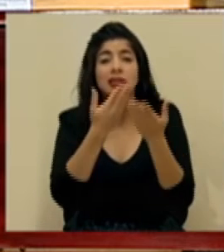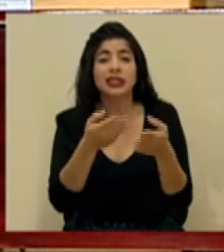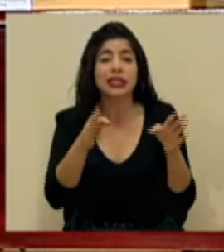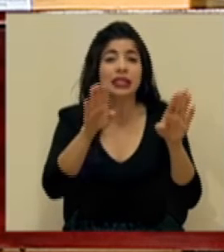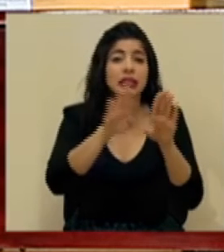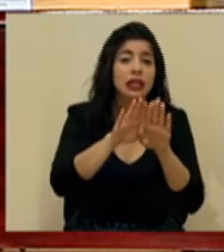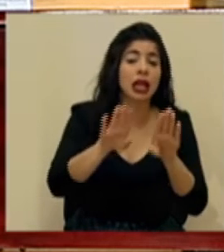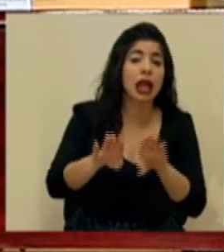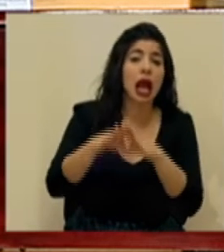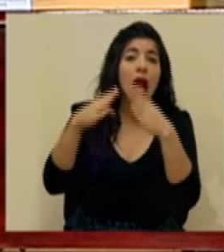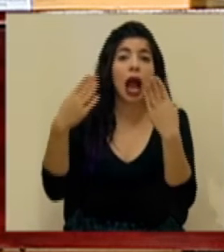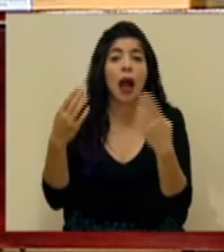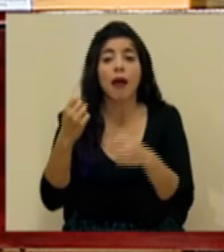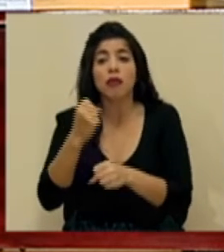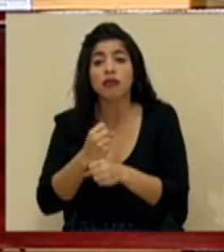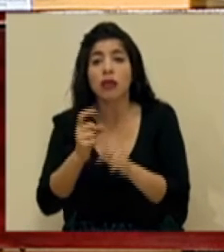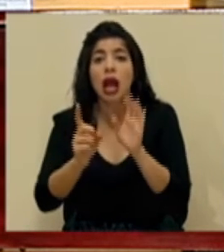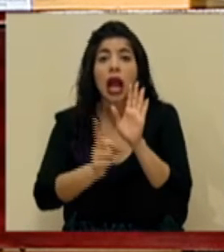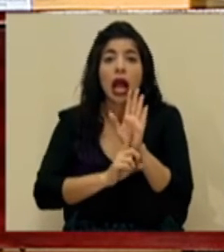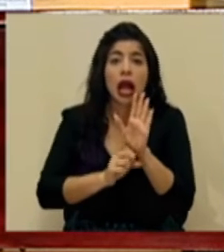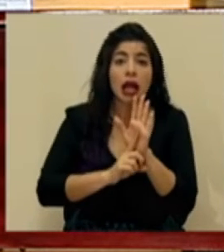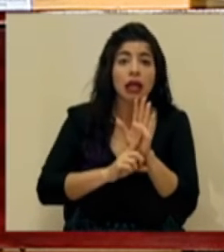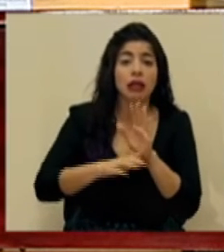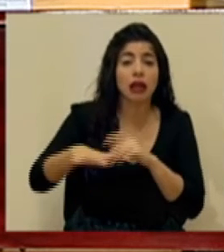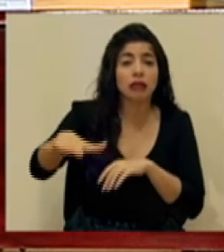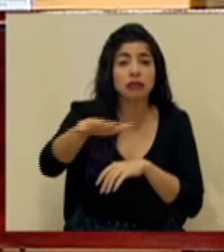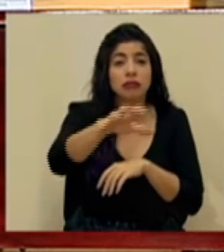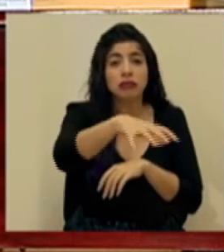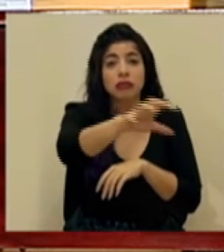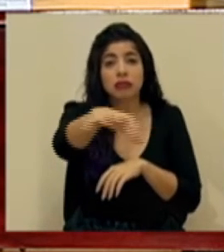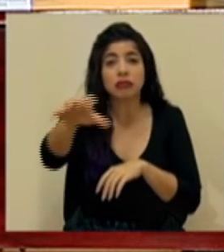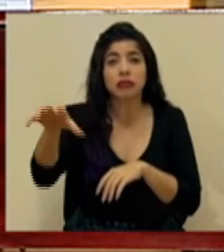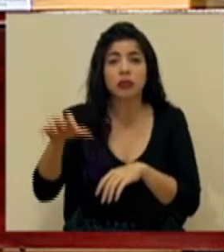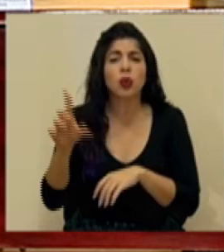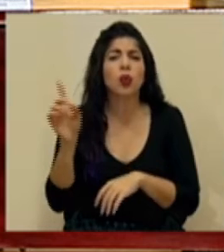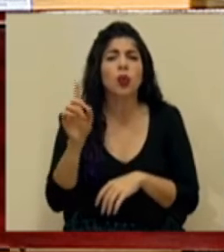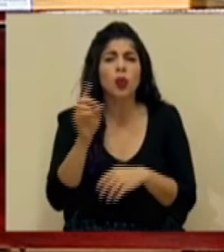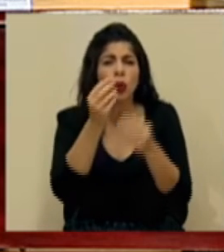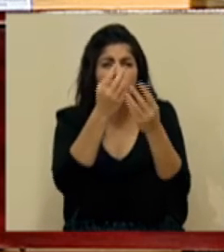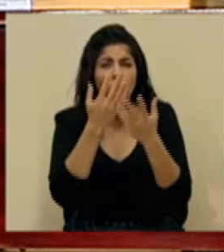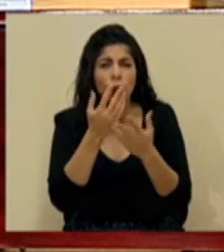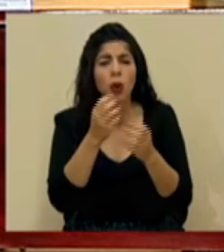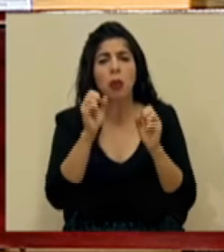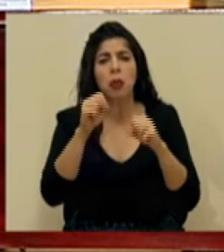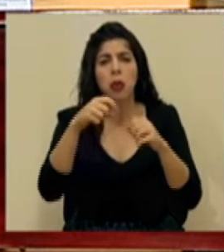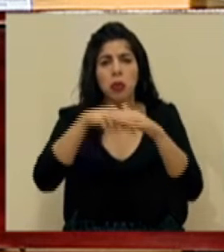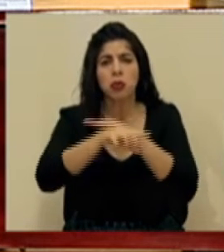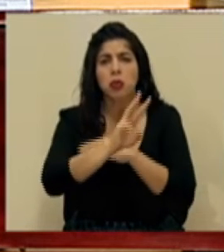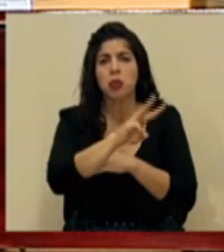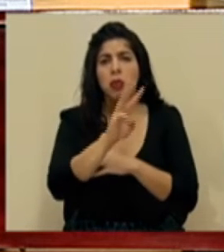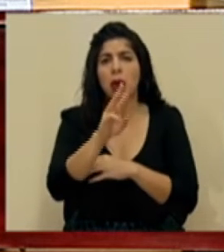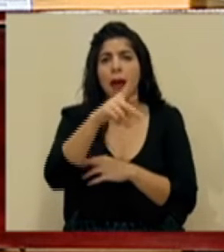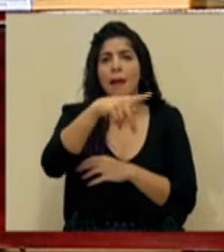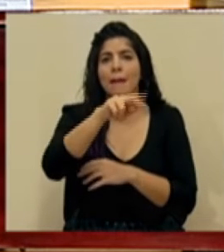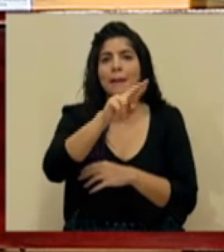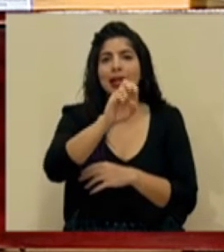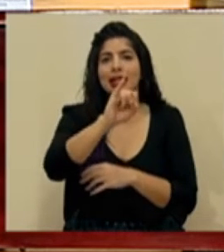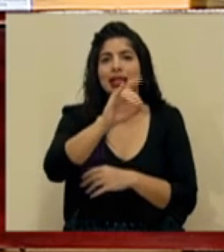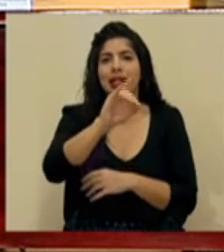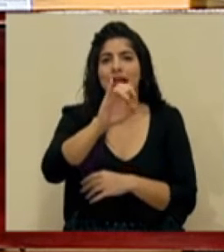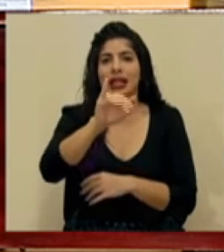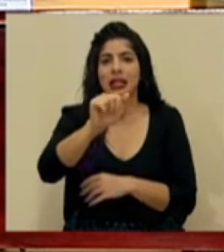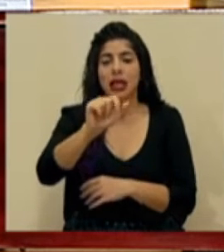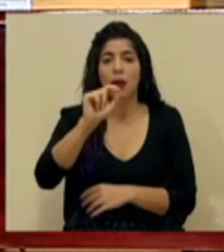cierre, apertura, operación y alertas en los distintos cantones, pueden visitar el sitio presidencia.go.cr,